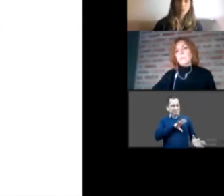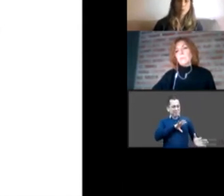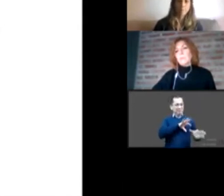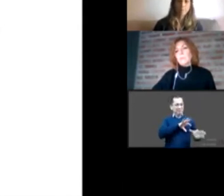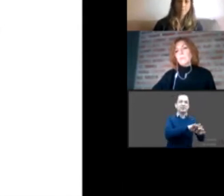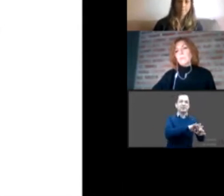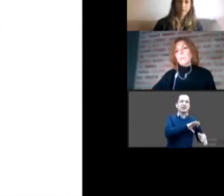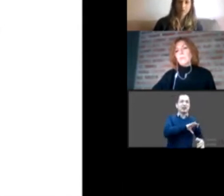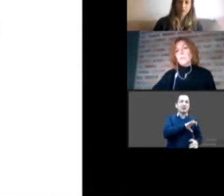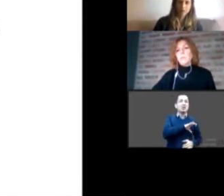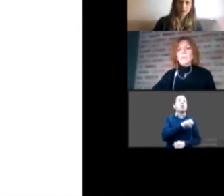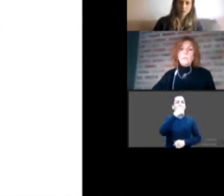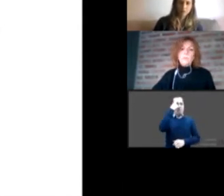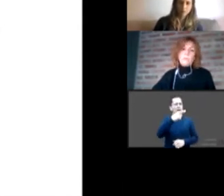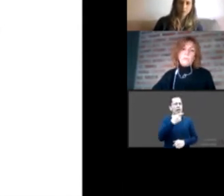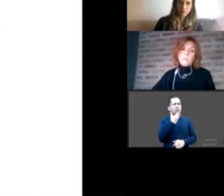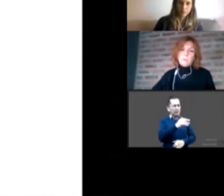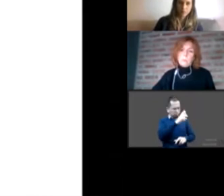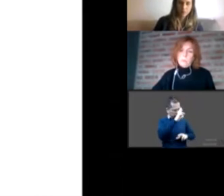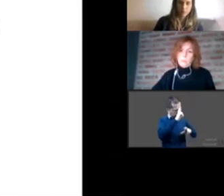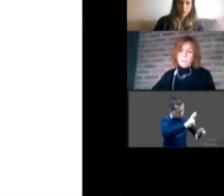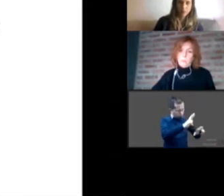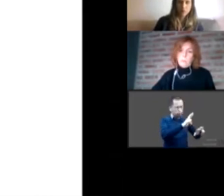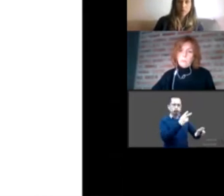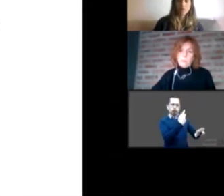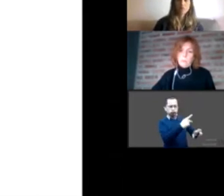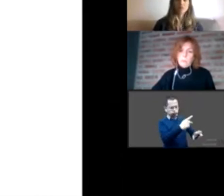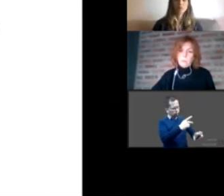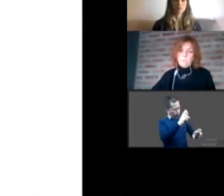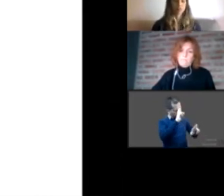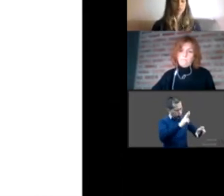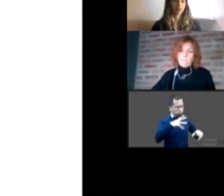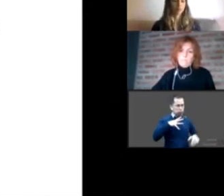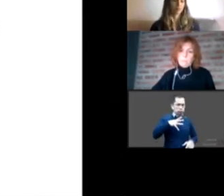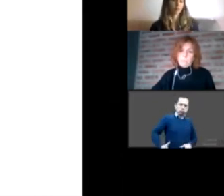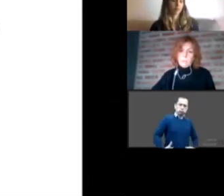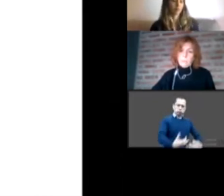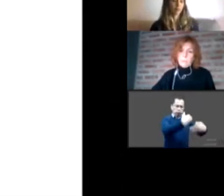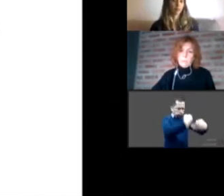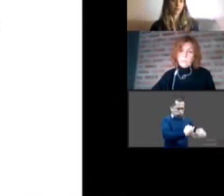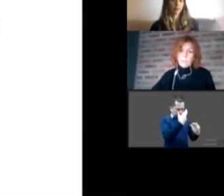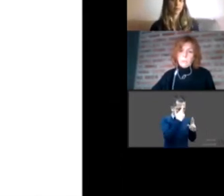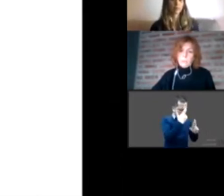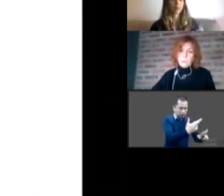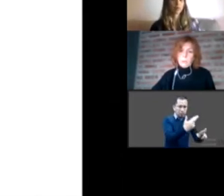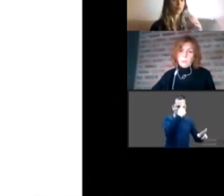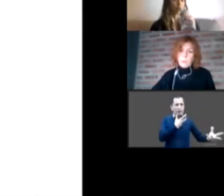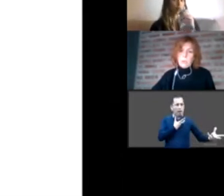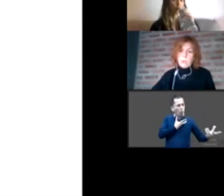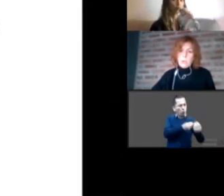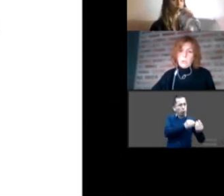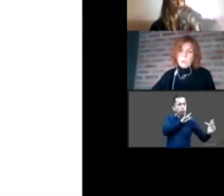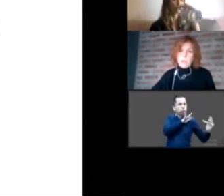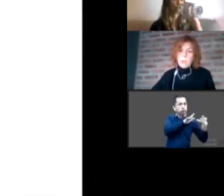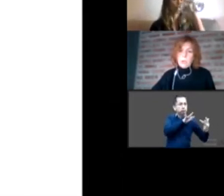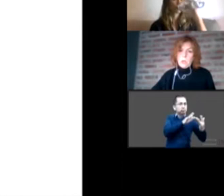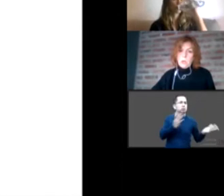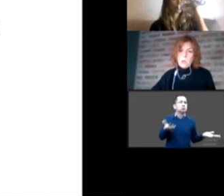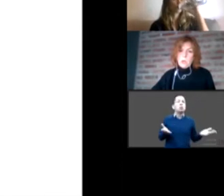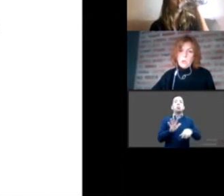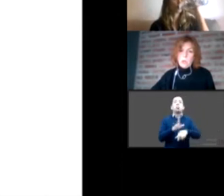diría pues si no es tan difícil construir puentes entre un origen distinto,